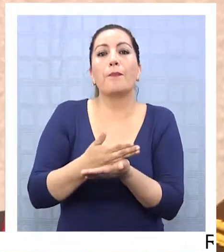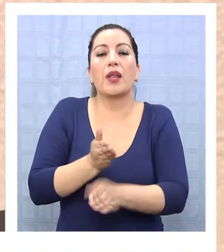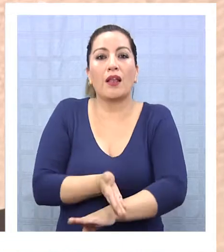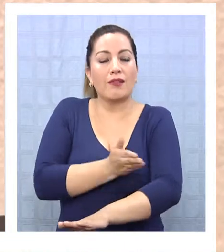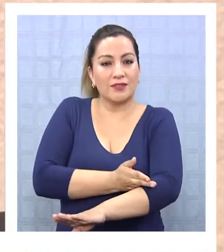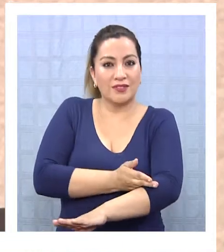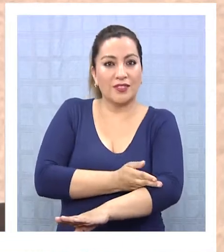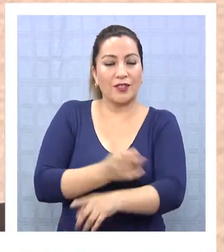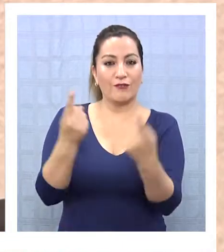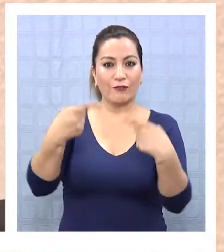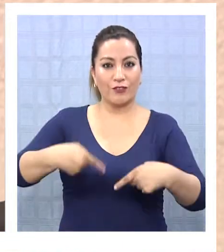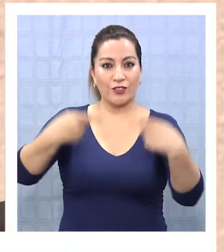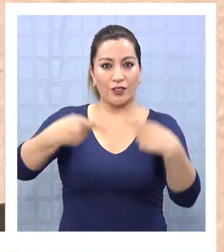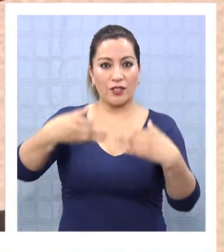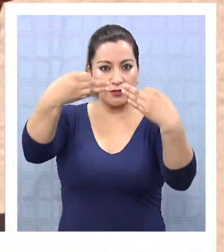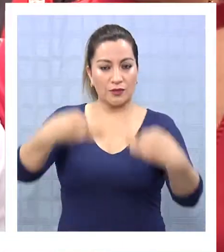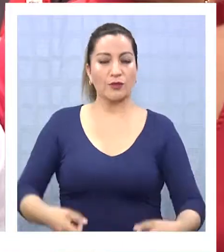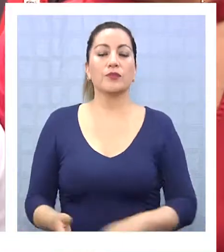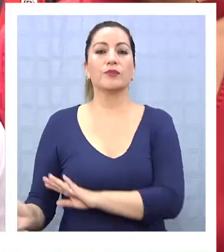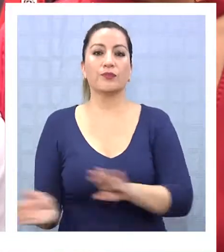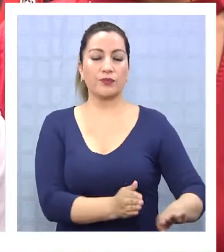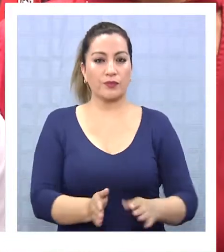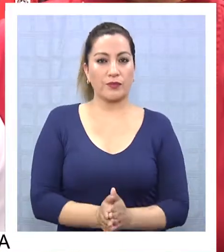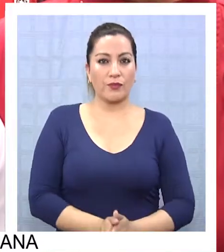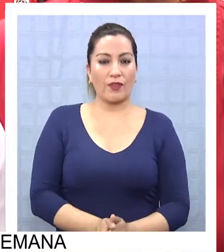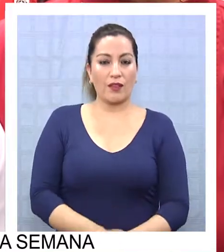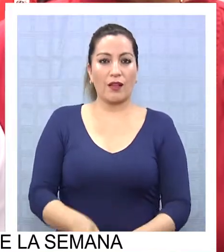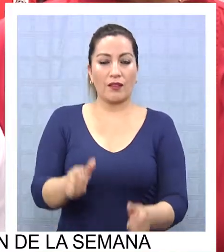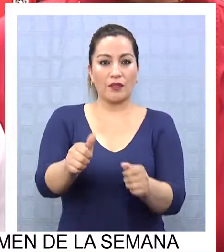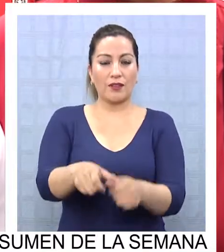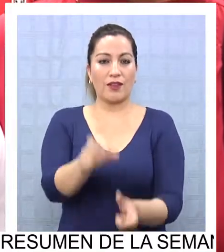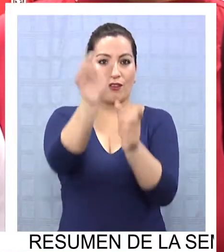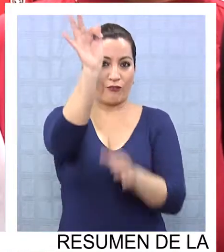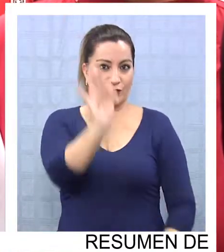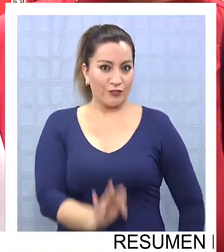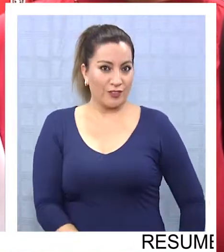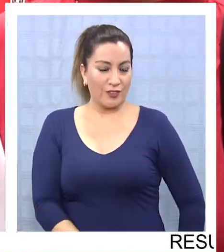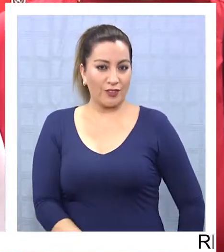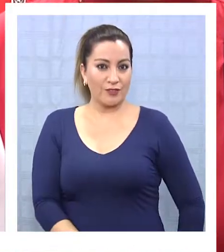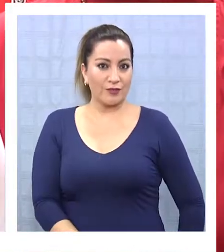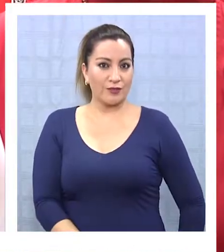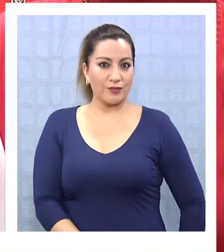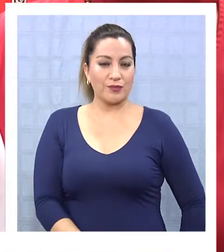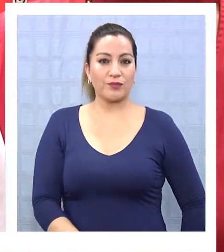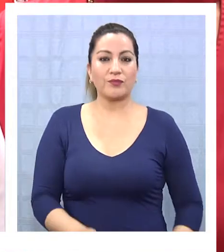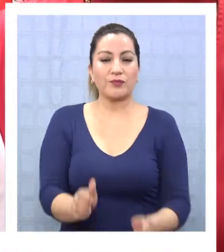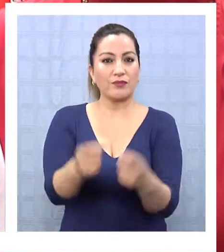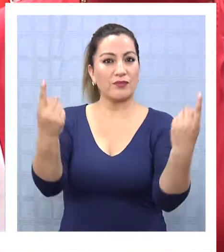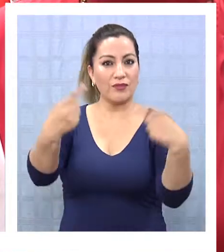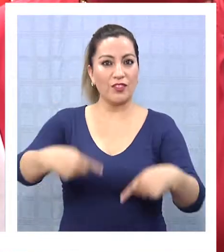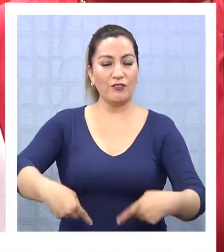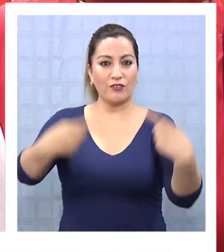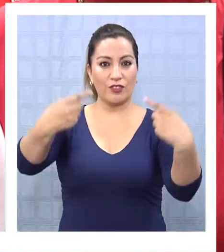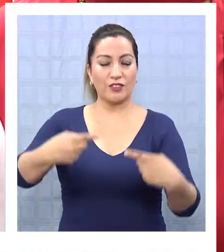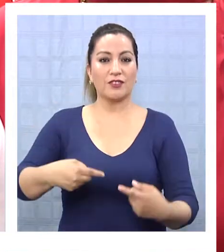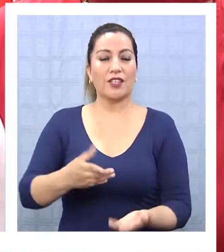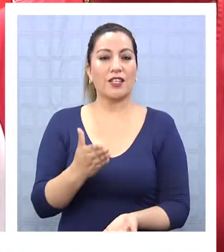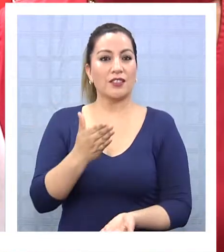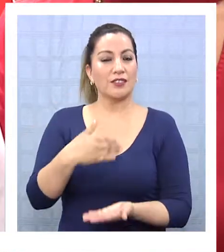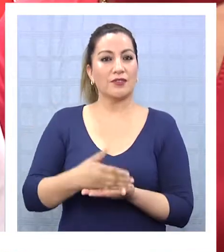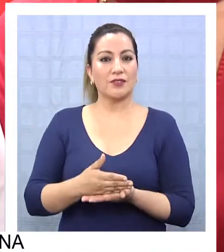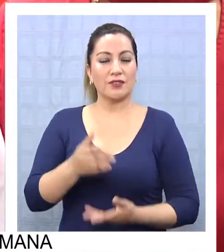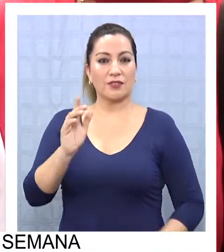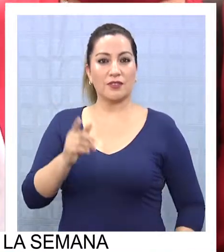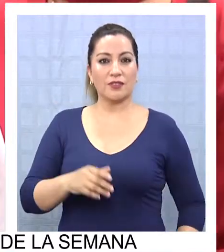Plan Frontera Segura. Felicitar, no es cierto, a los personal de la avanzada del